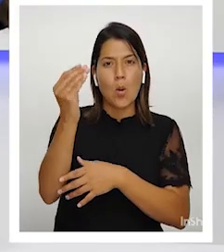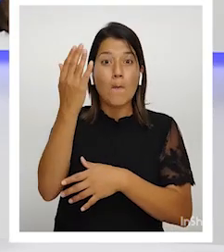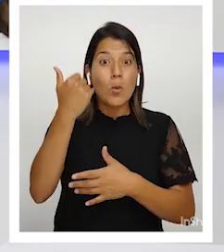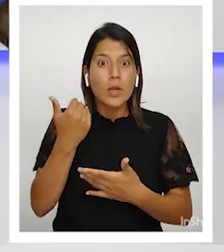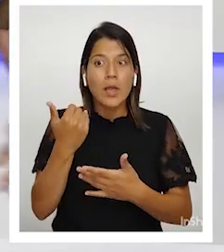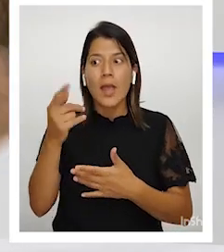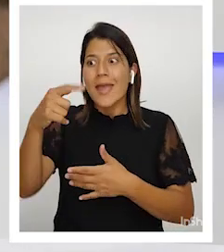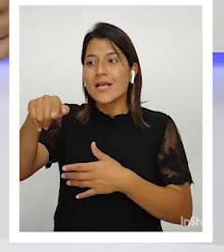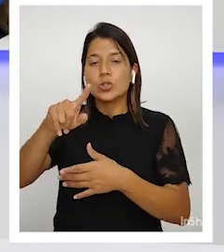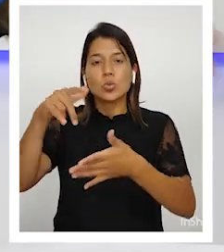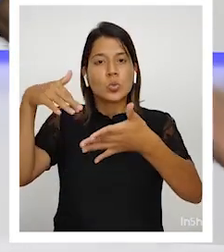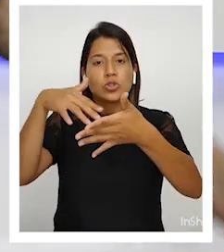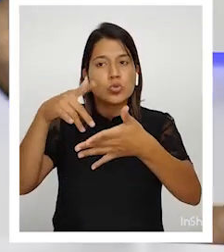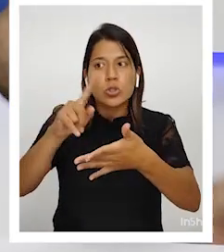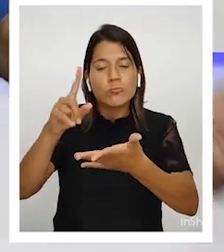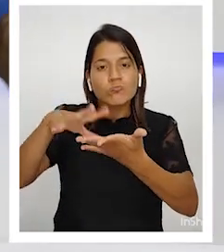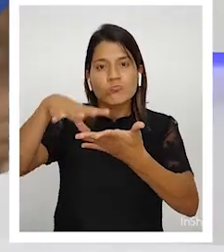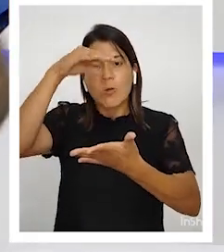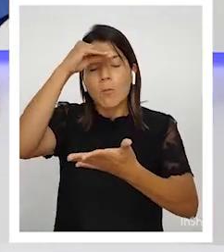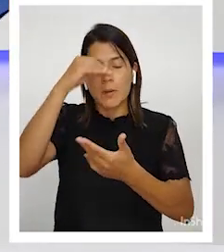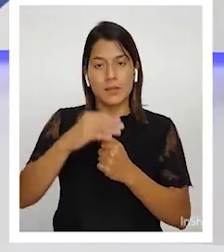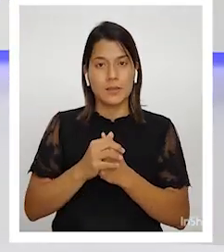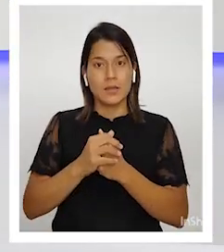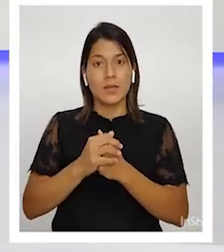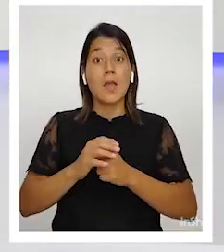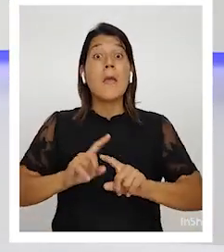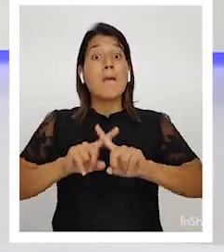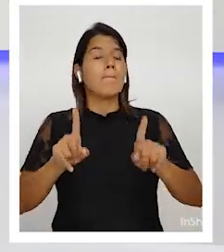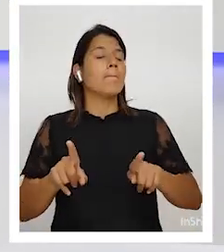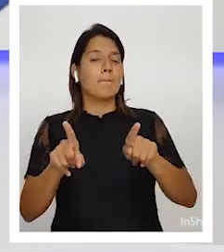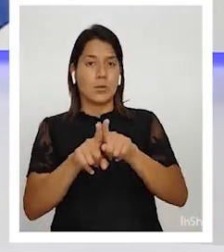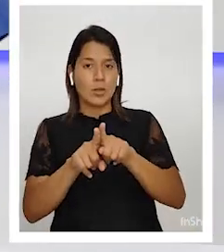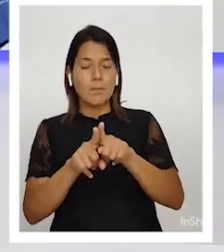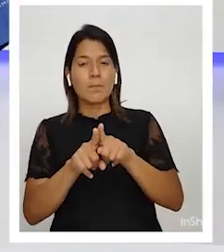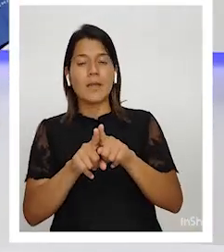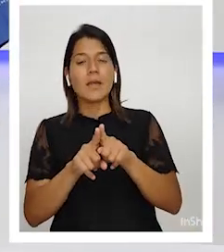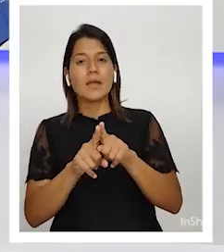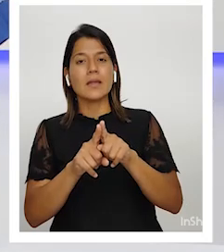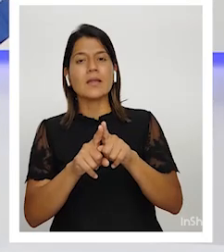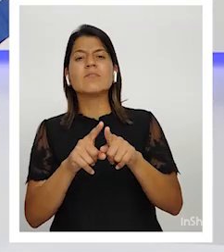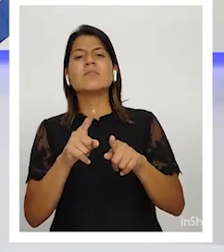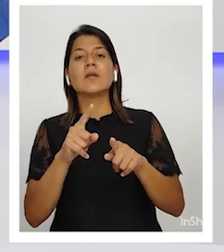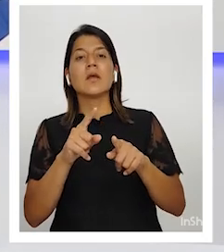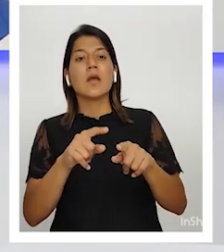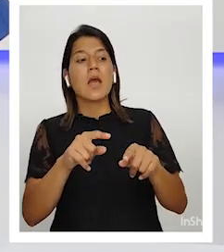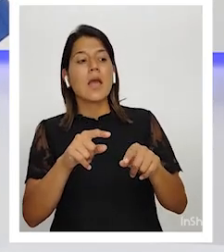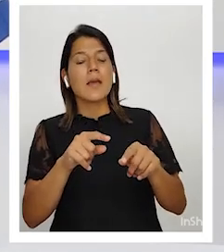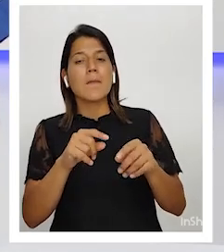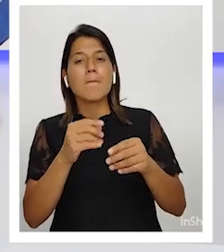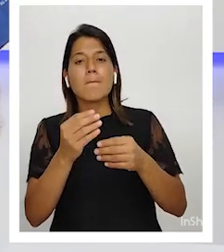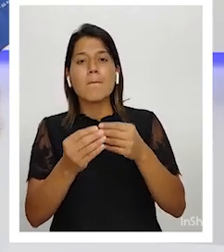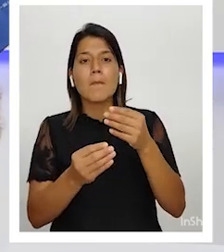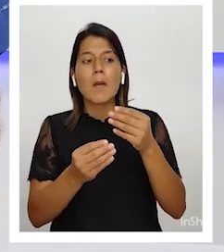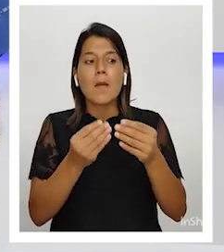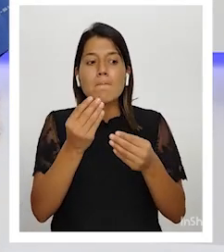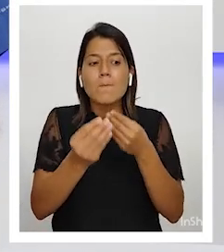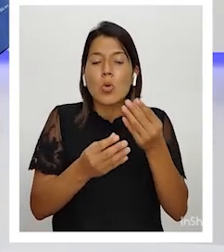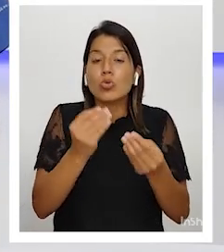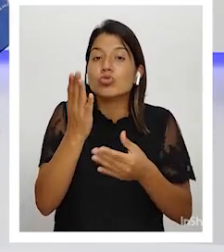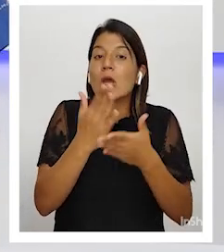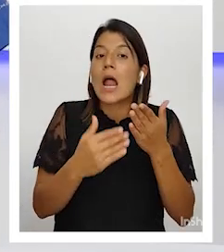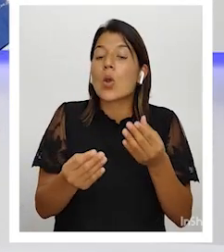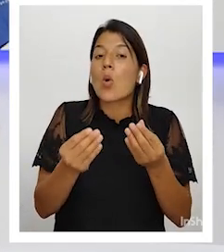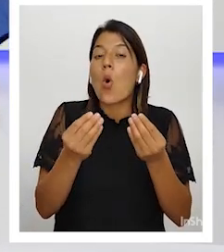capacita, no se forma, sino que además está creando un cultivo peligrosísimo,